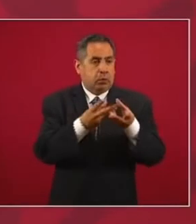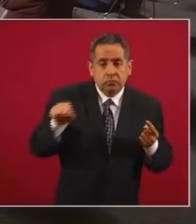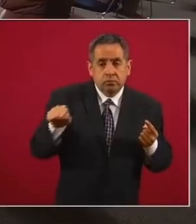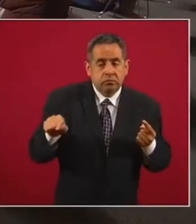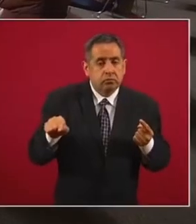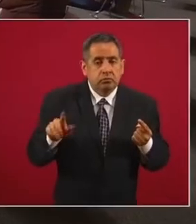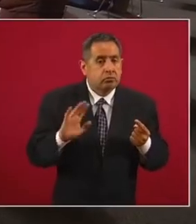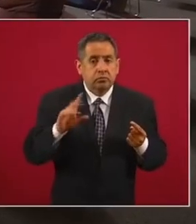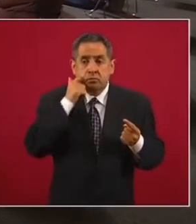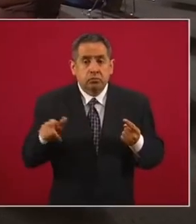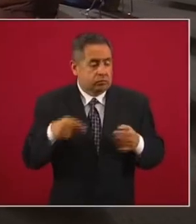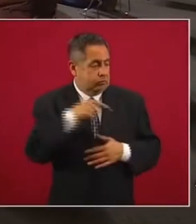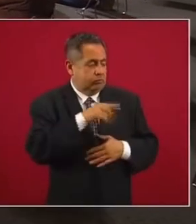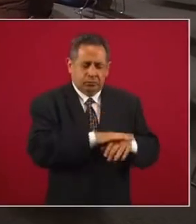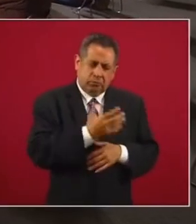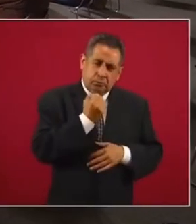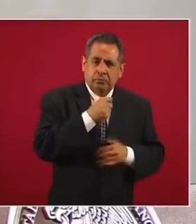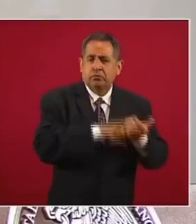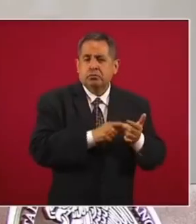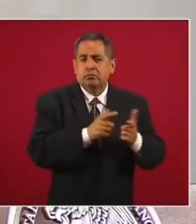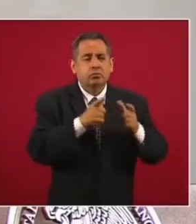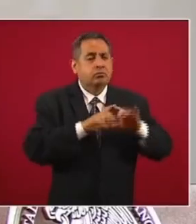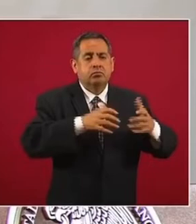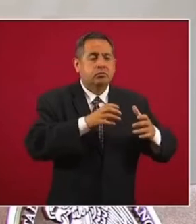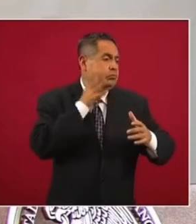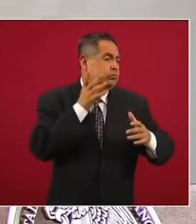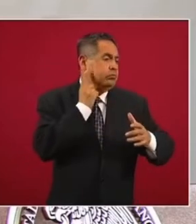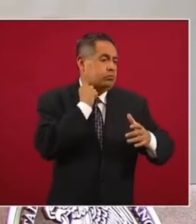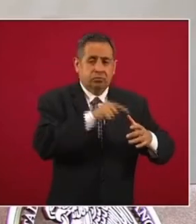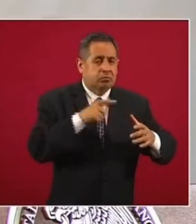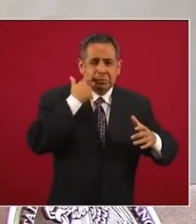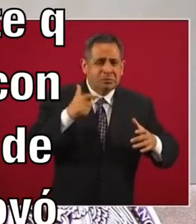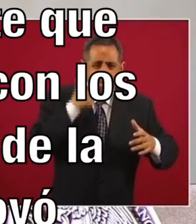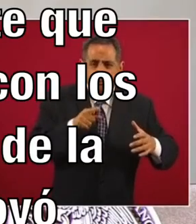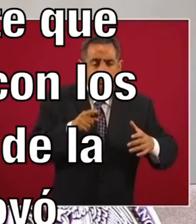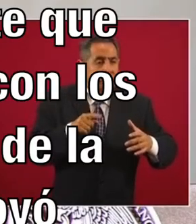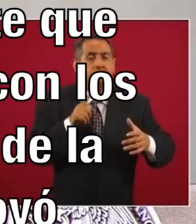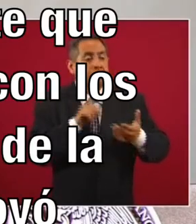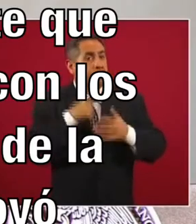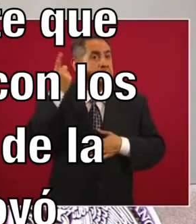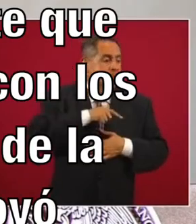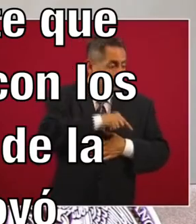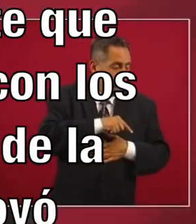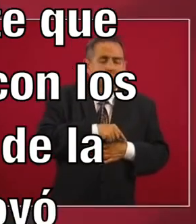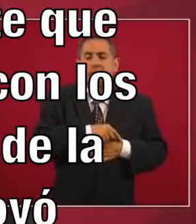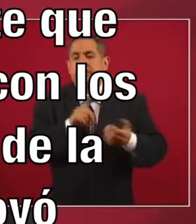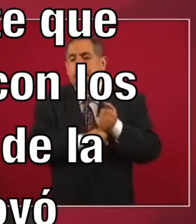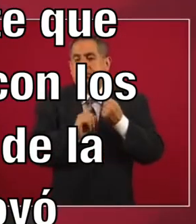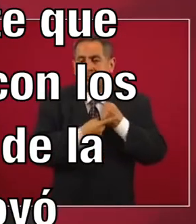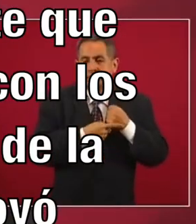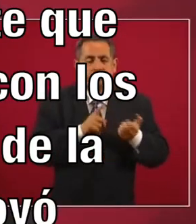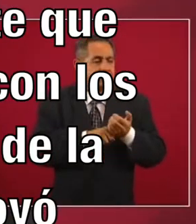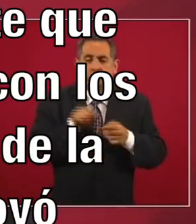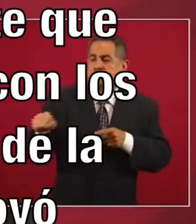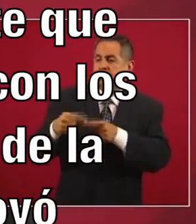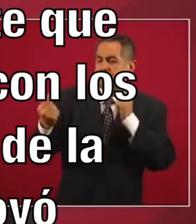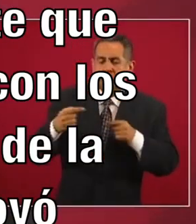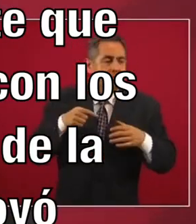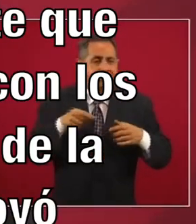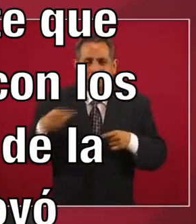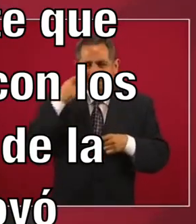desaparecido, el partido más conservador del Congreso, por consigna de quienes tienen diferencias